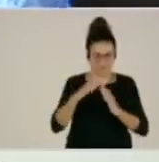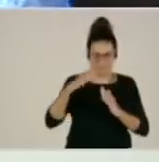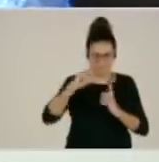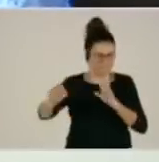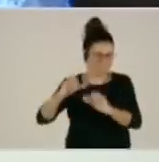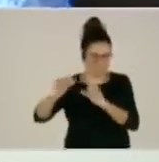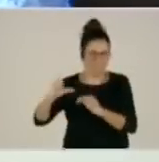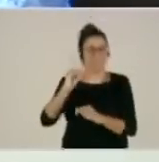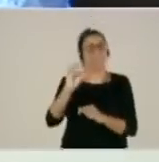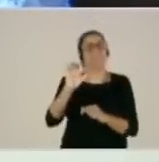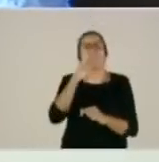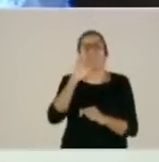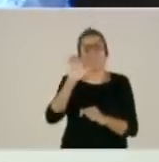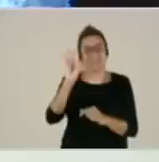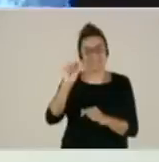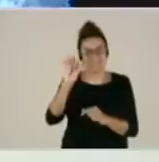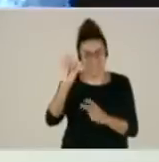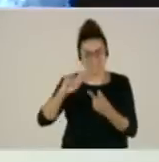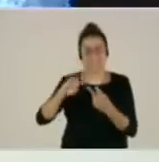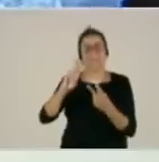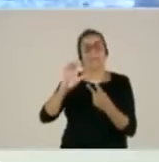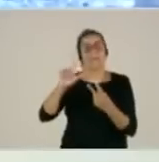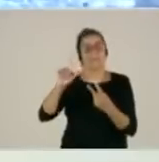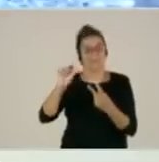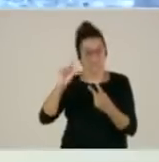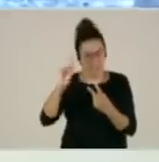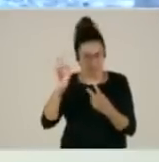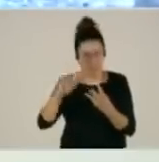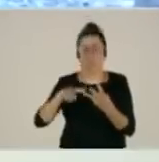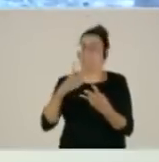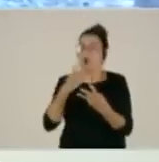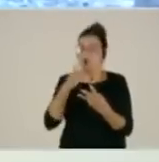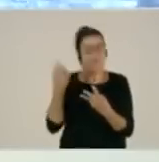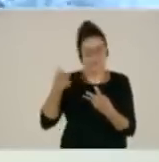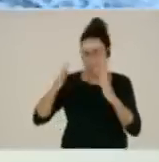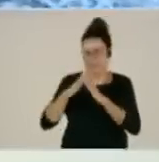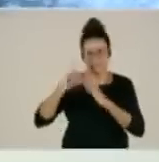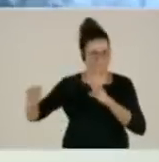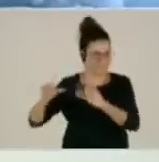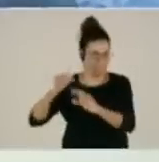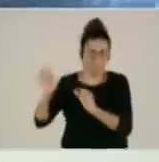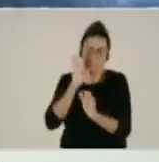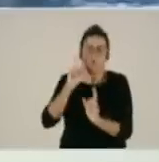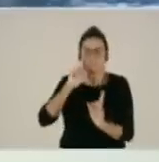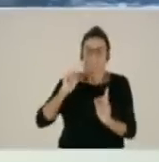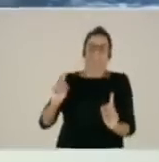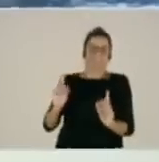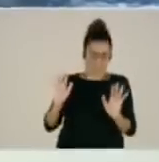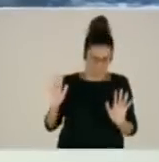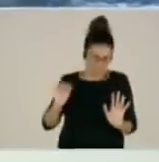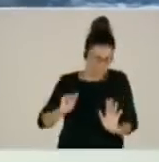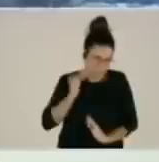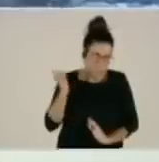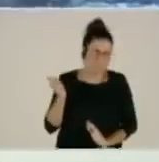los pelados y por precaución, el siguiente lomo de las coloradas. Y en la zona alta tenemos aquí